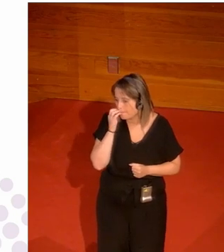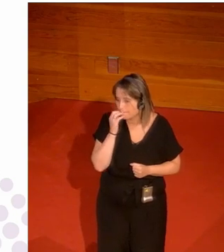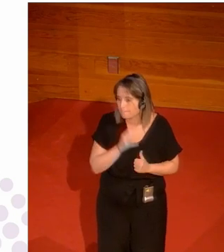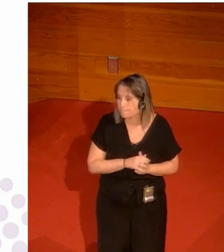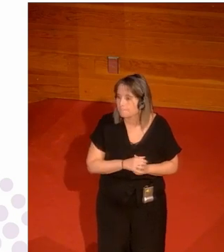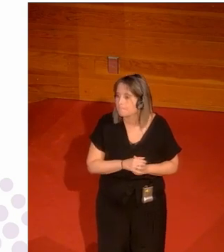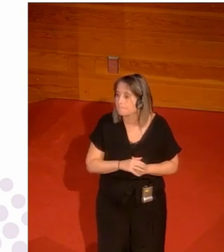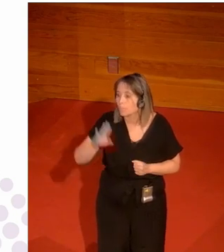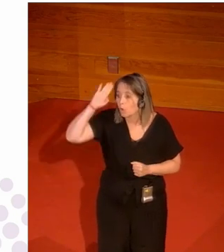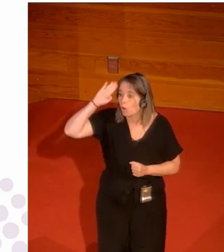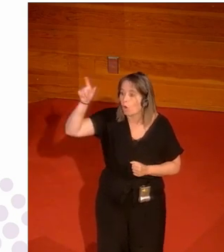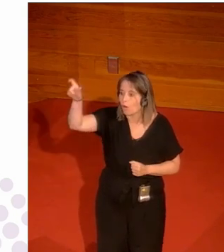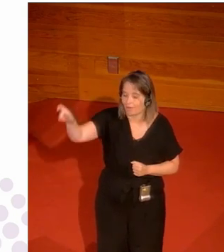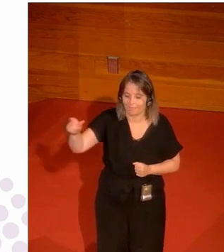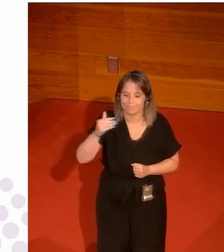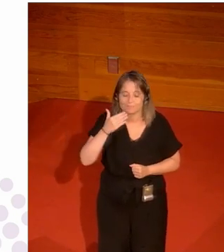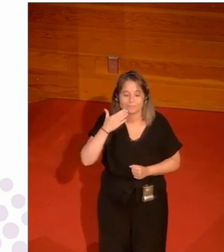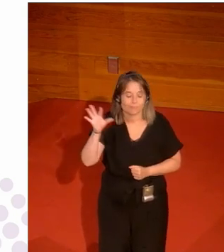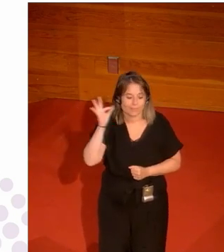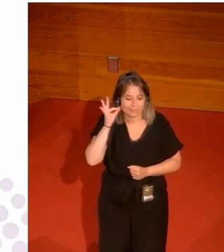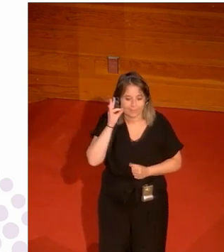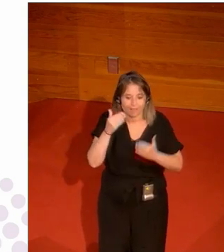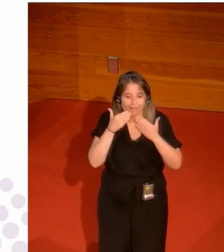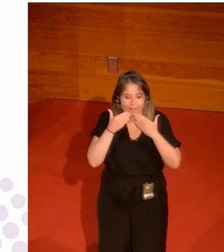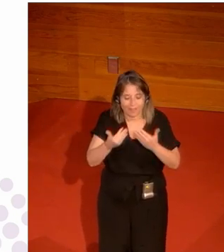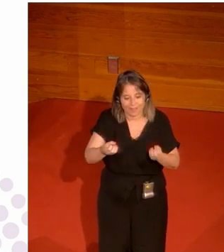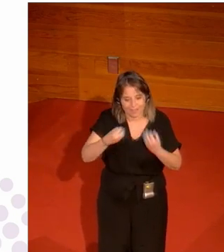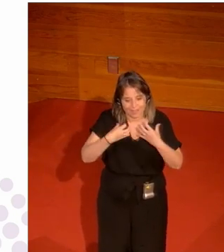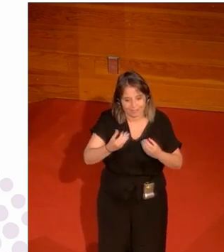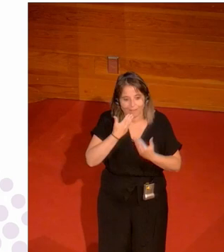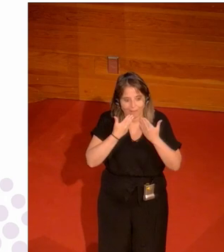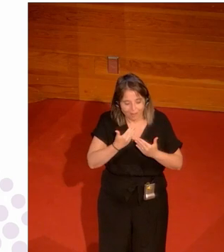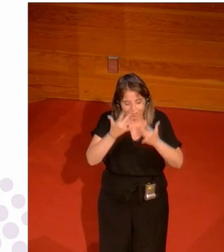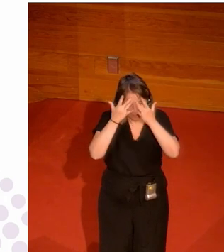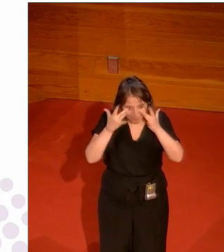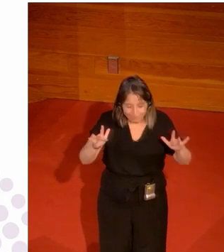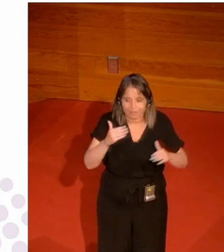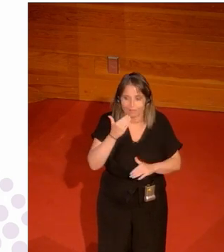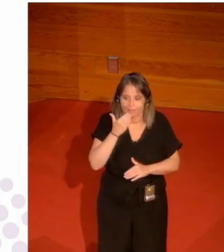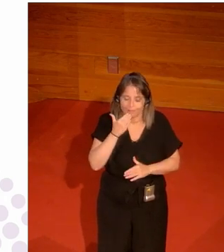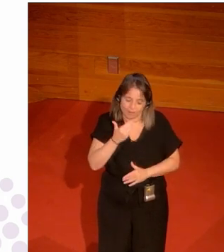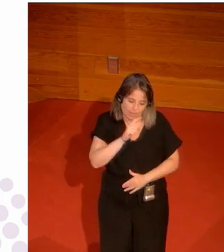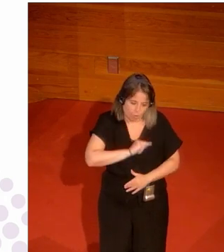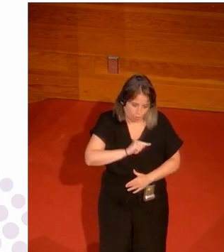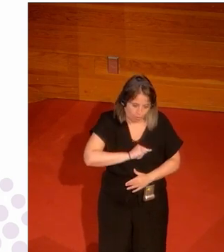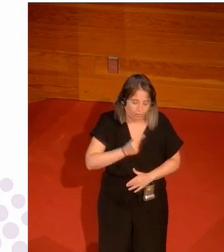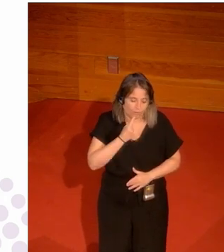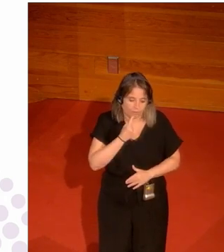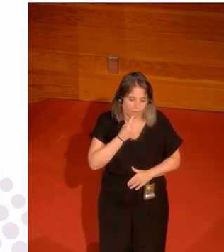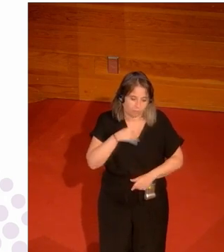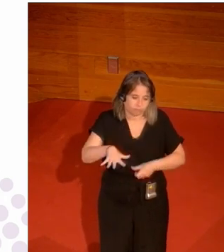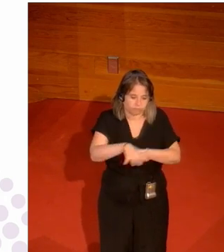Hola Paloma muchísimas gracias por tus aportaciones y por esa concienciación que transmites dentro del